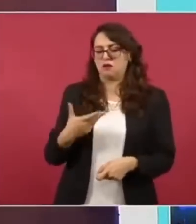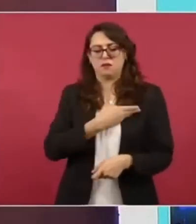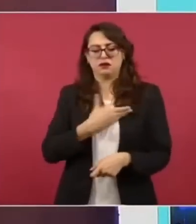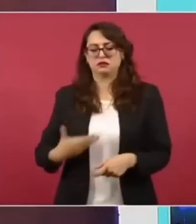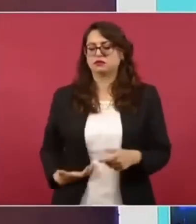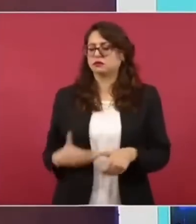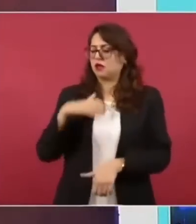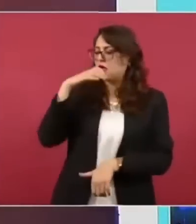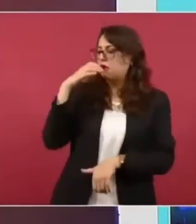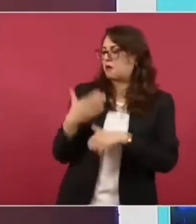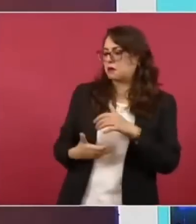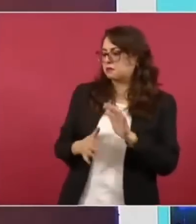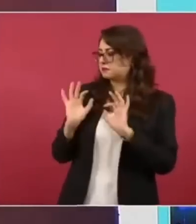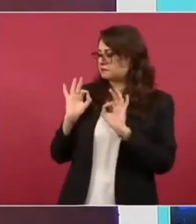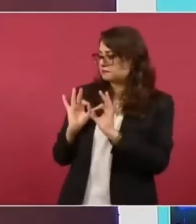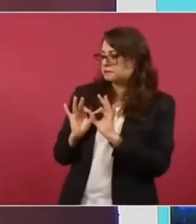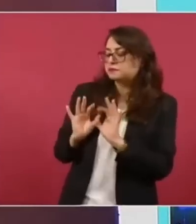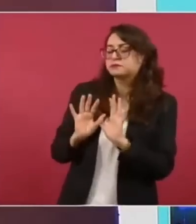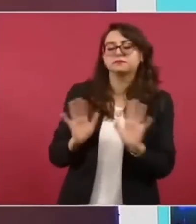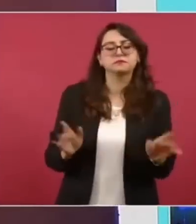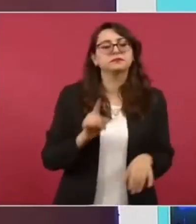como consejero